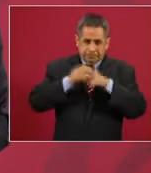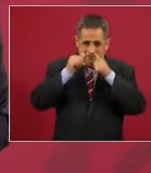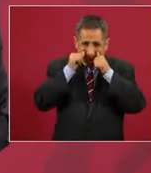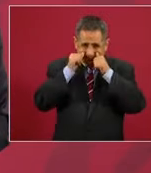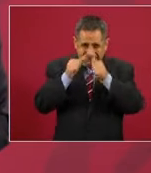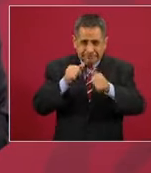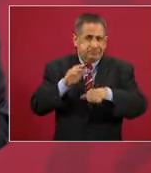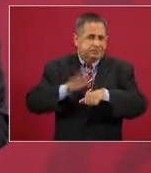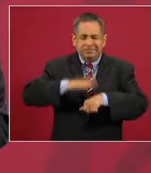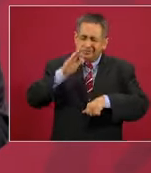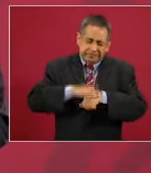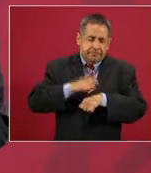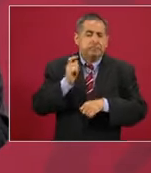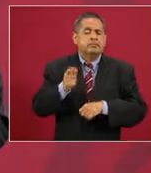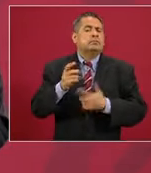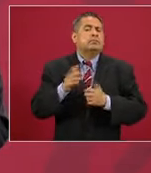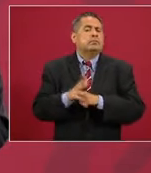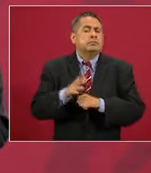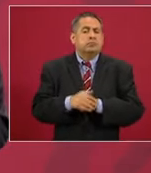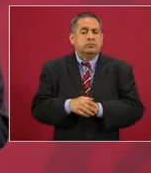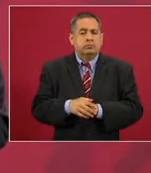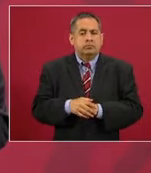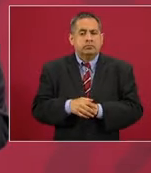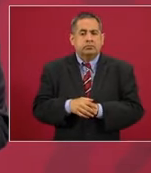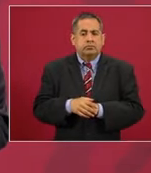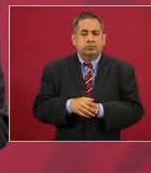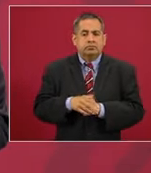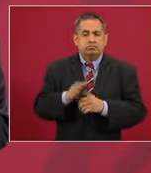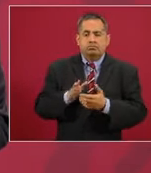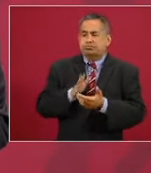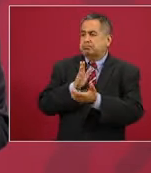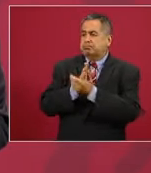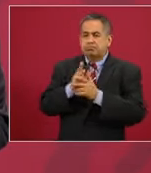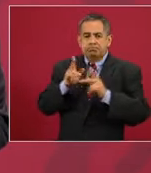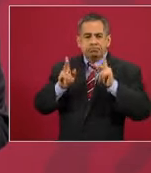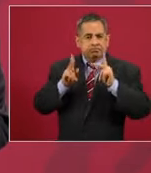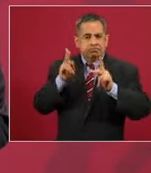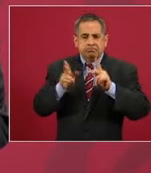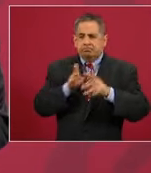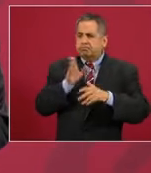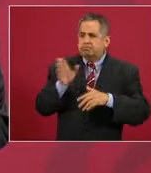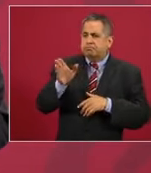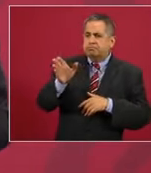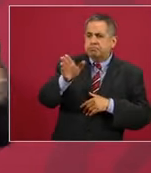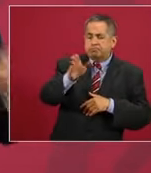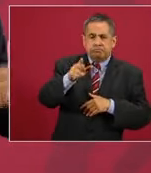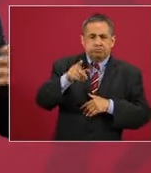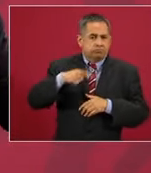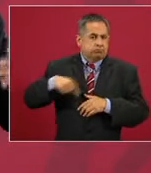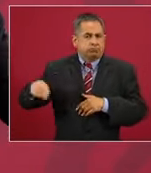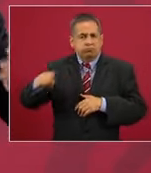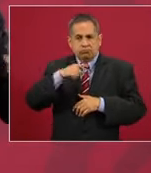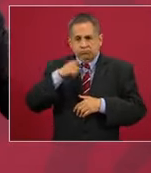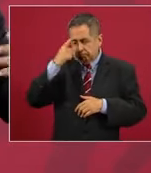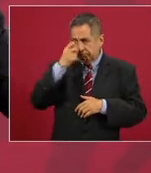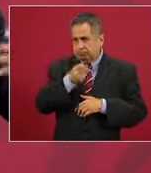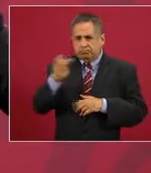las visitas domiciliarias para